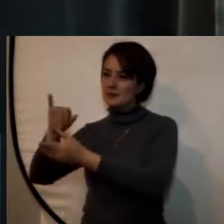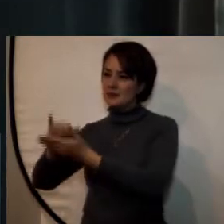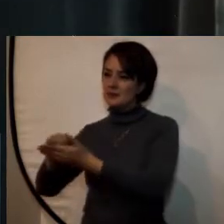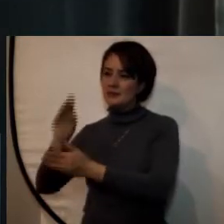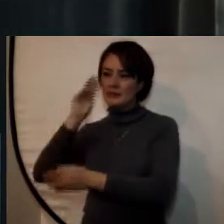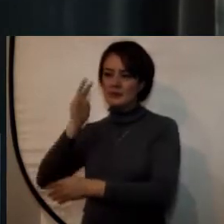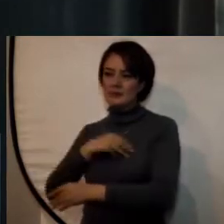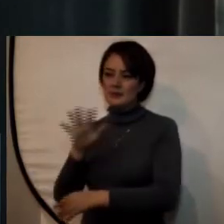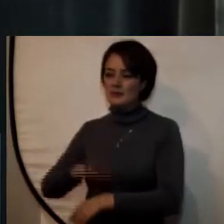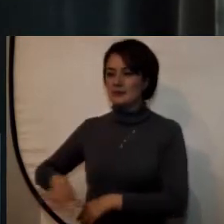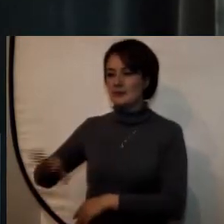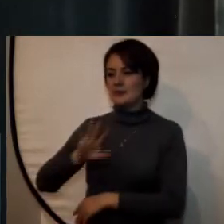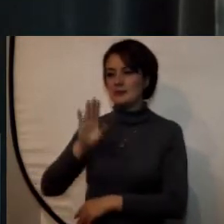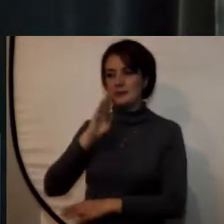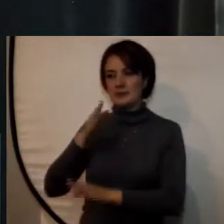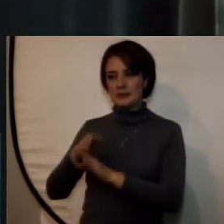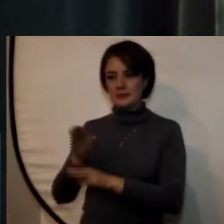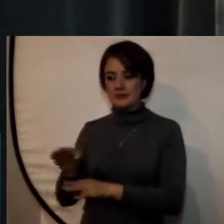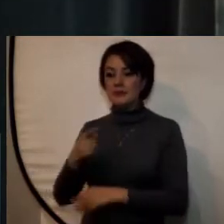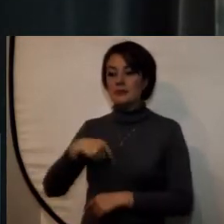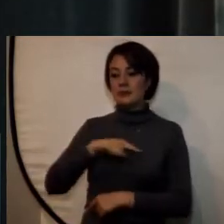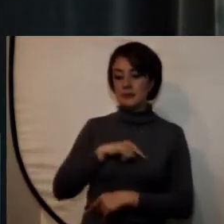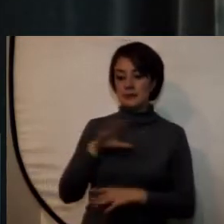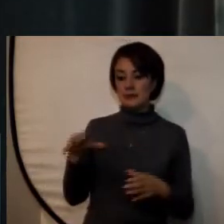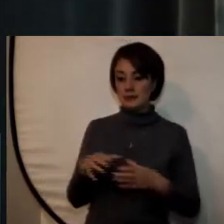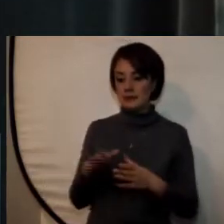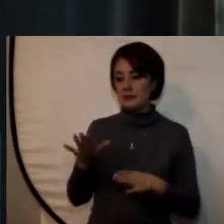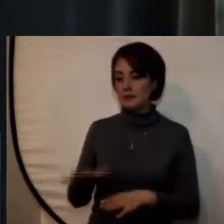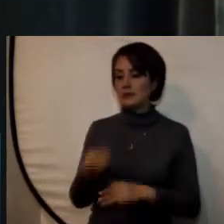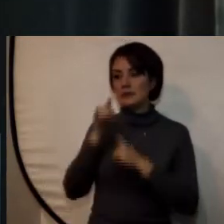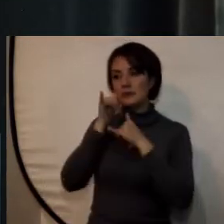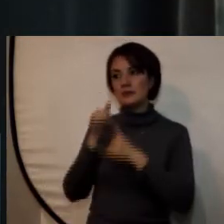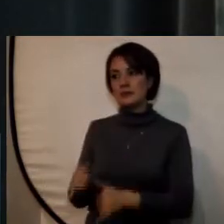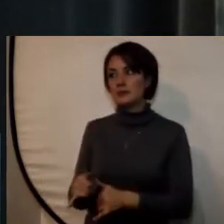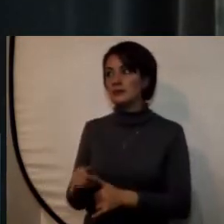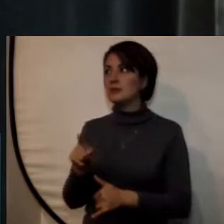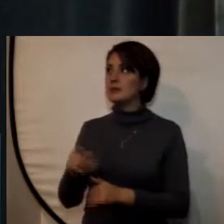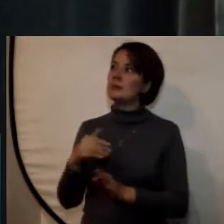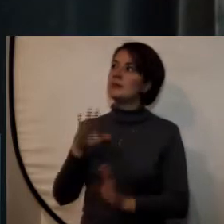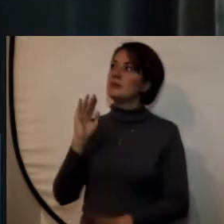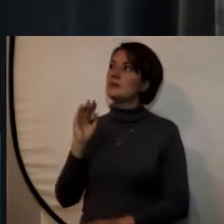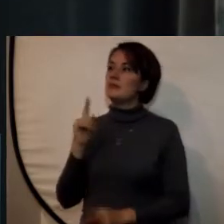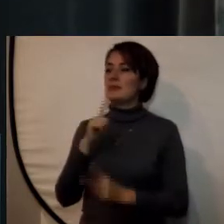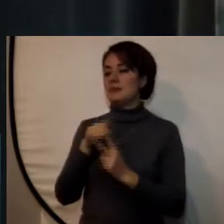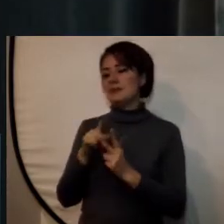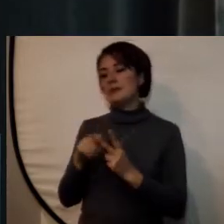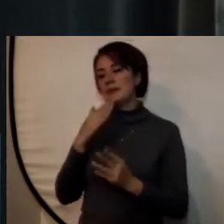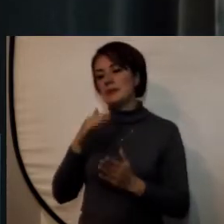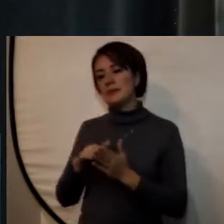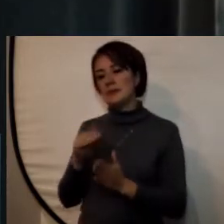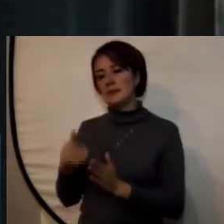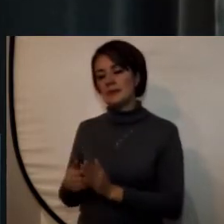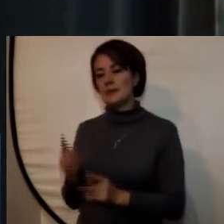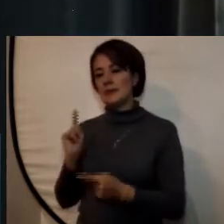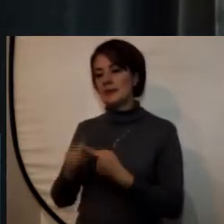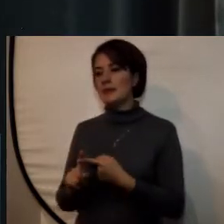central en este campo la facultad de ingeniería se ha destacado voy a colocar dos ejemplos con